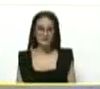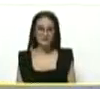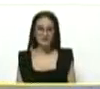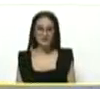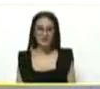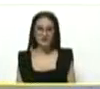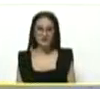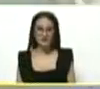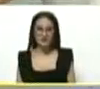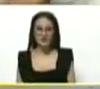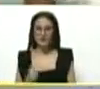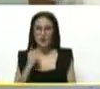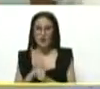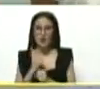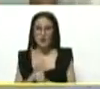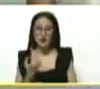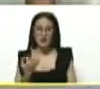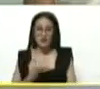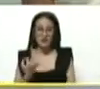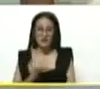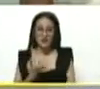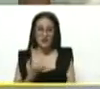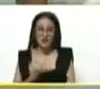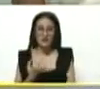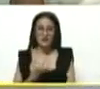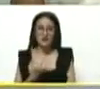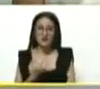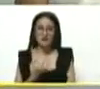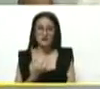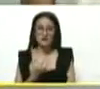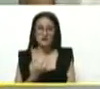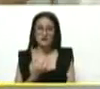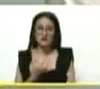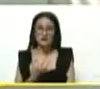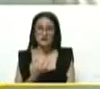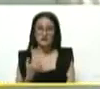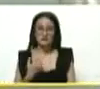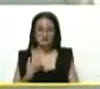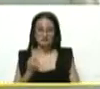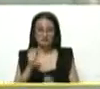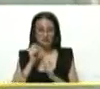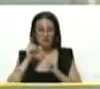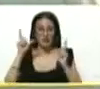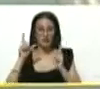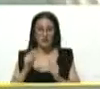Una jornada verdaderamente que no deja de impresionar